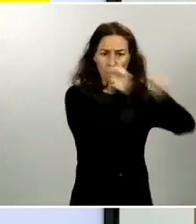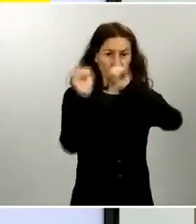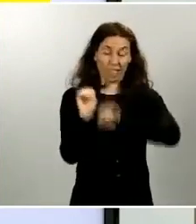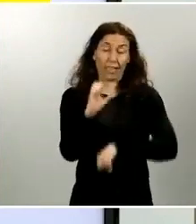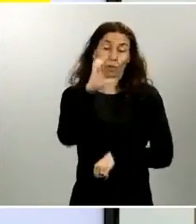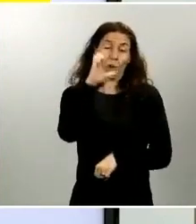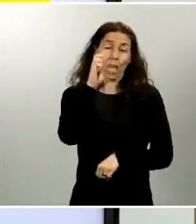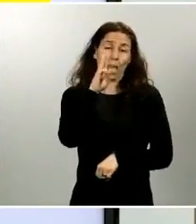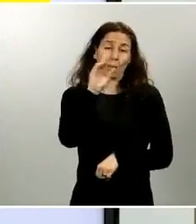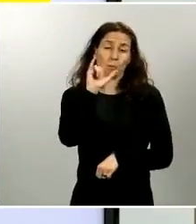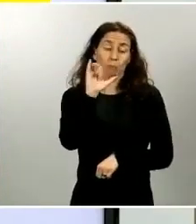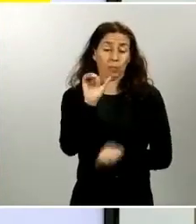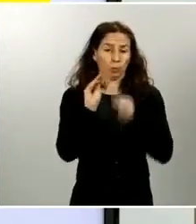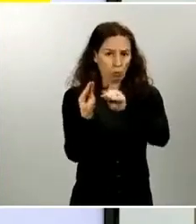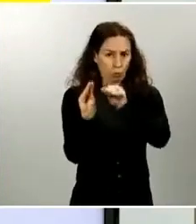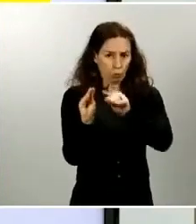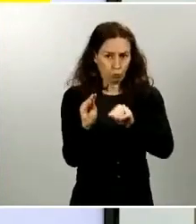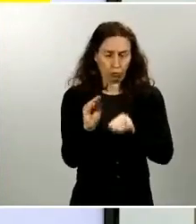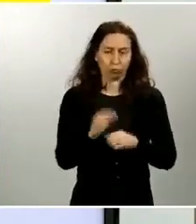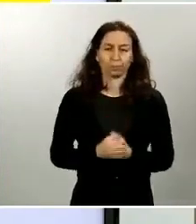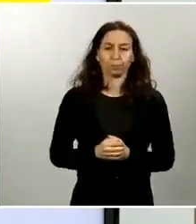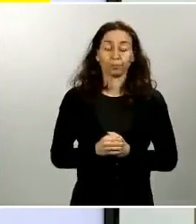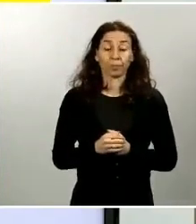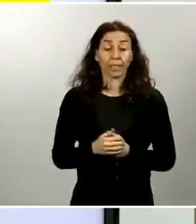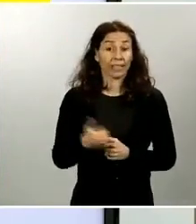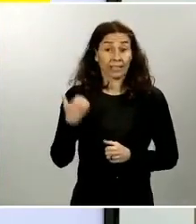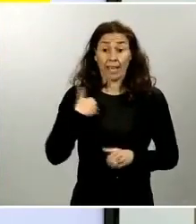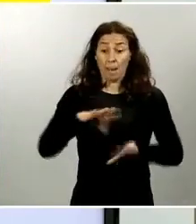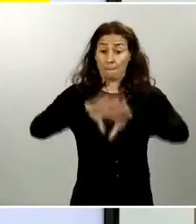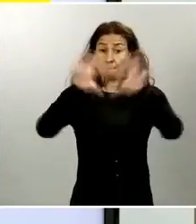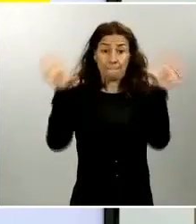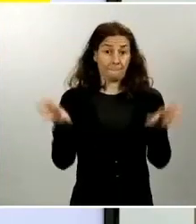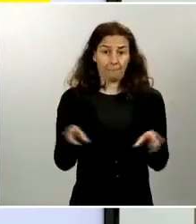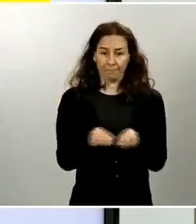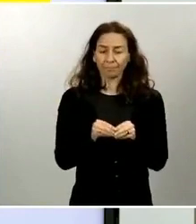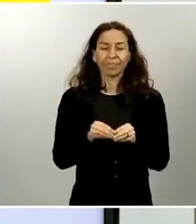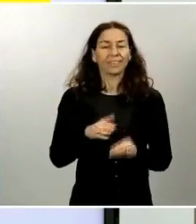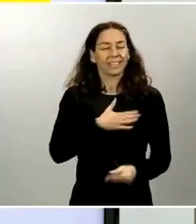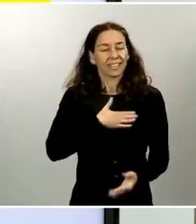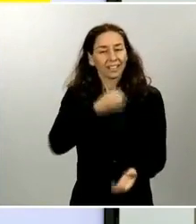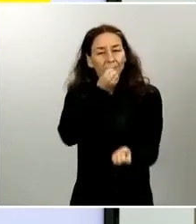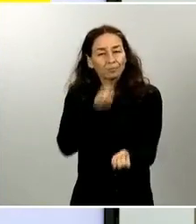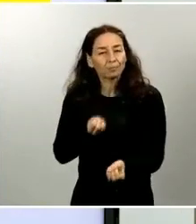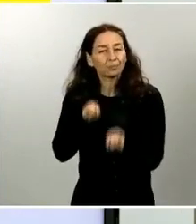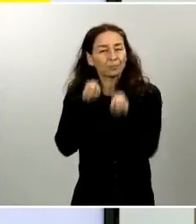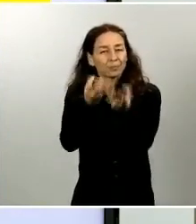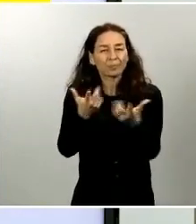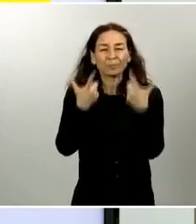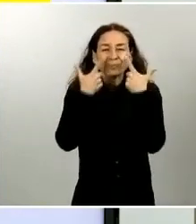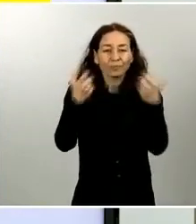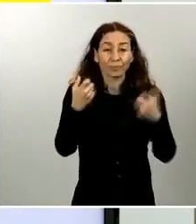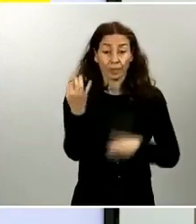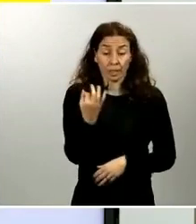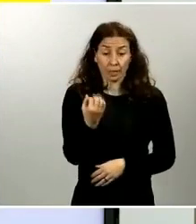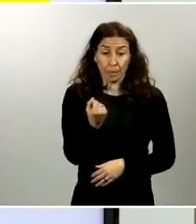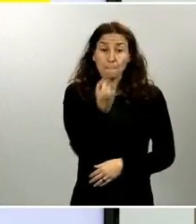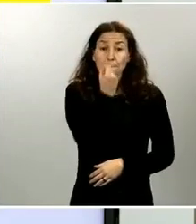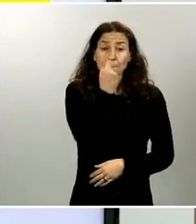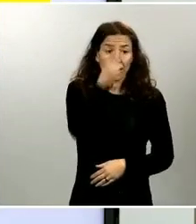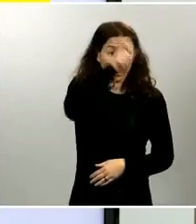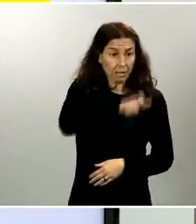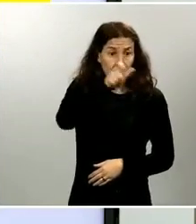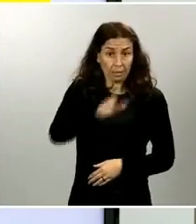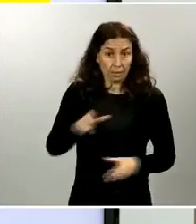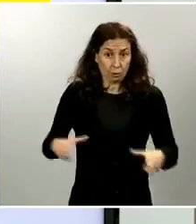Y, concluir, quería resaltar que cada día miles de españoles estamos